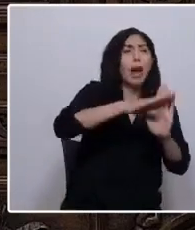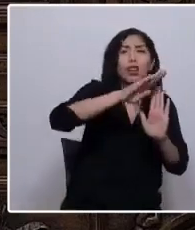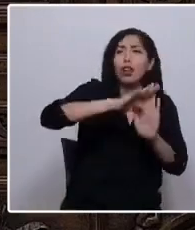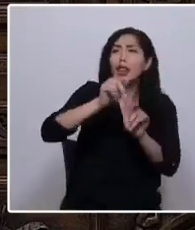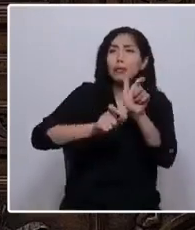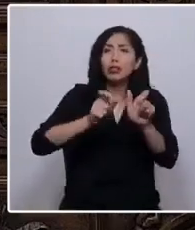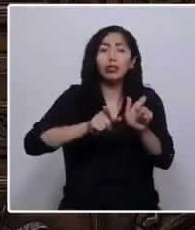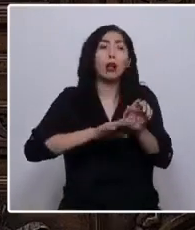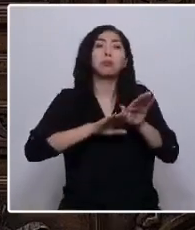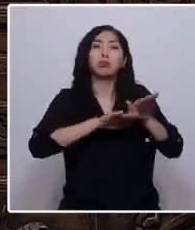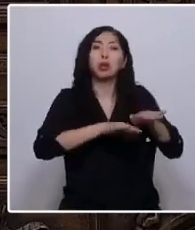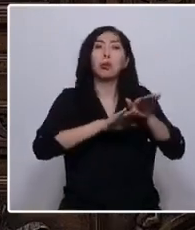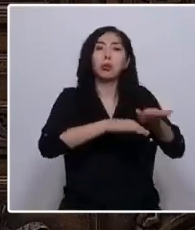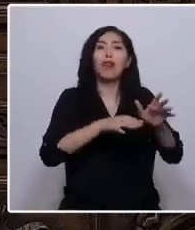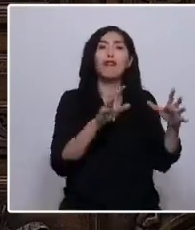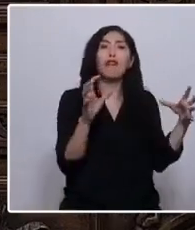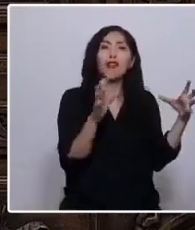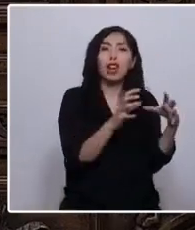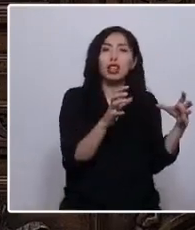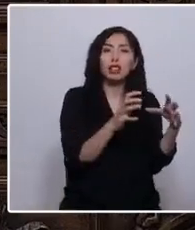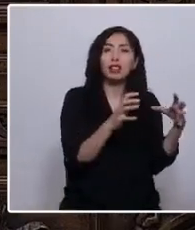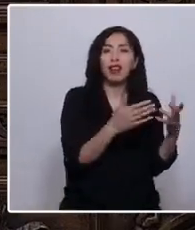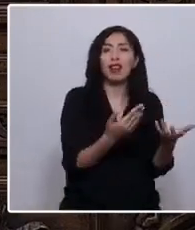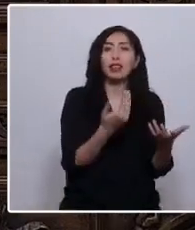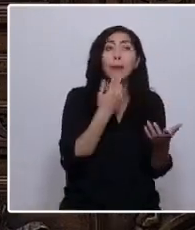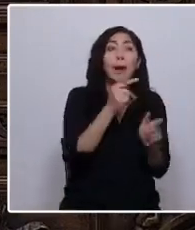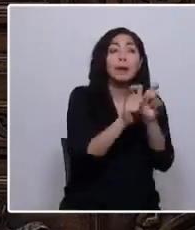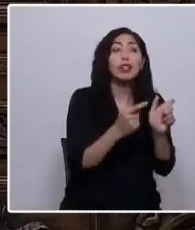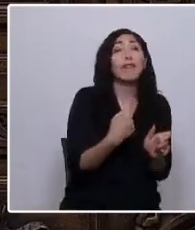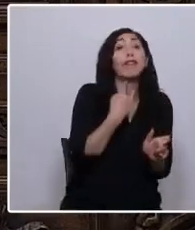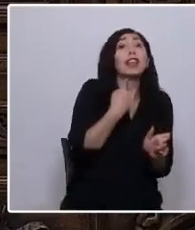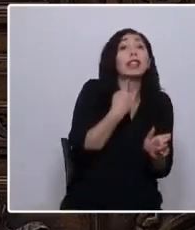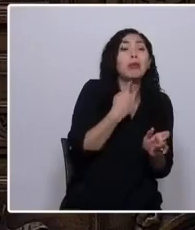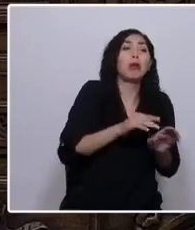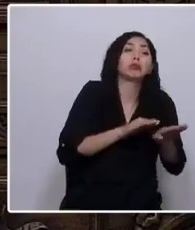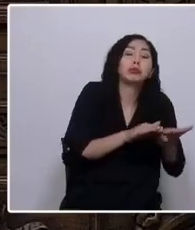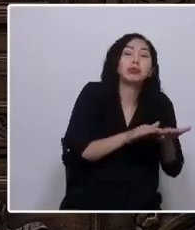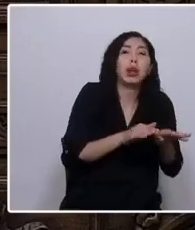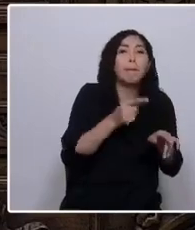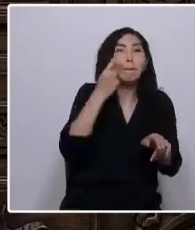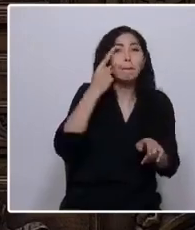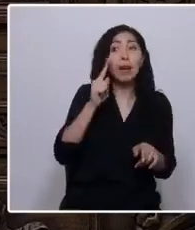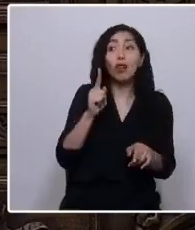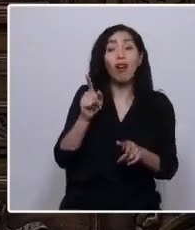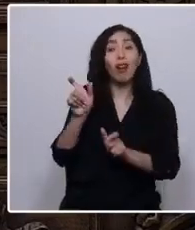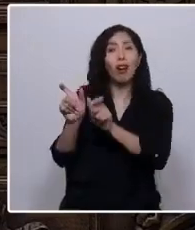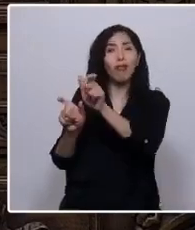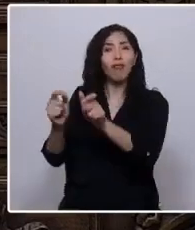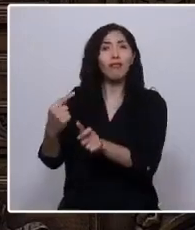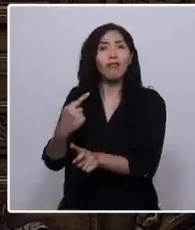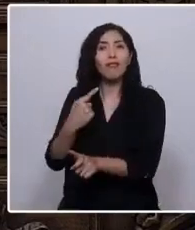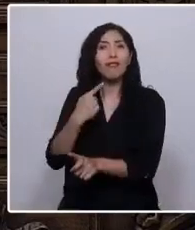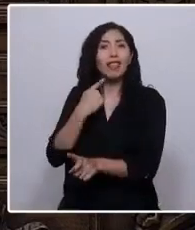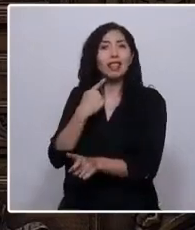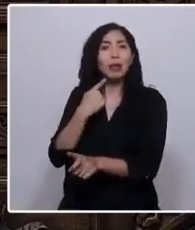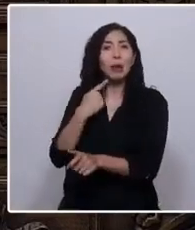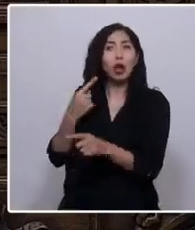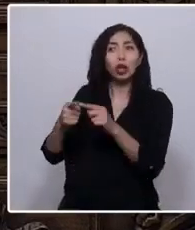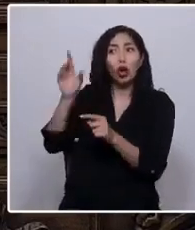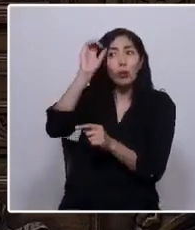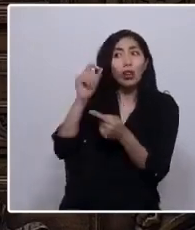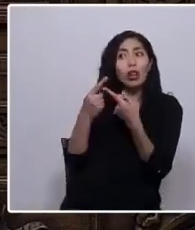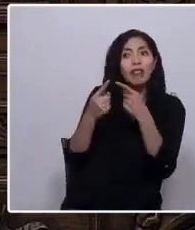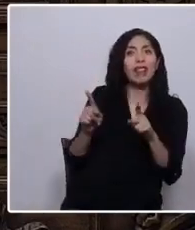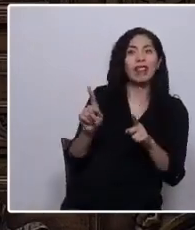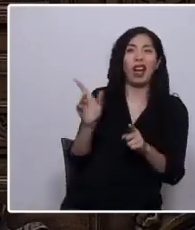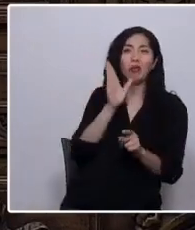los victimarios aliados a su dogma, pero que niega la dignidad de las víctimas cuando éstas piensan distinto